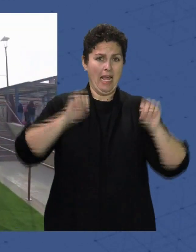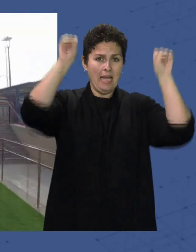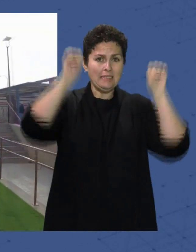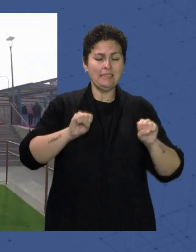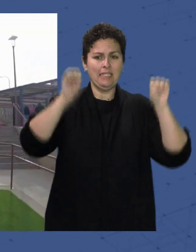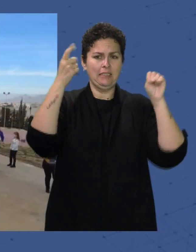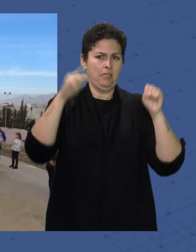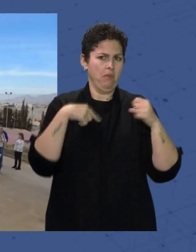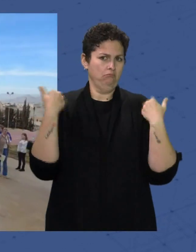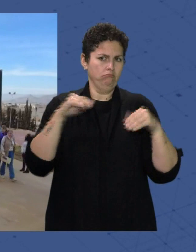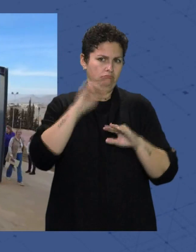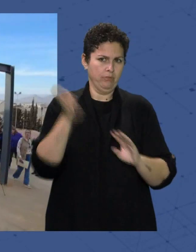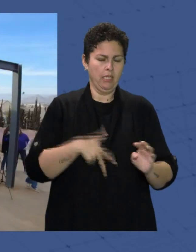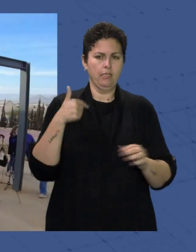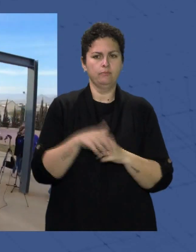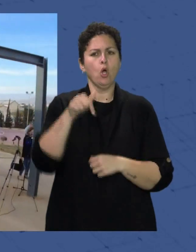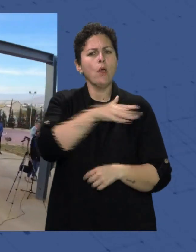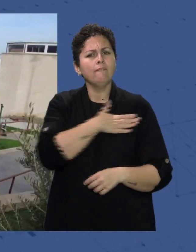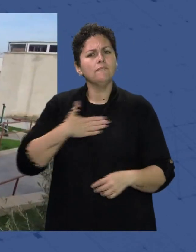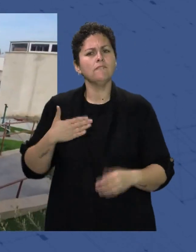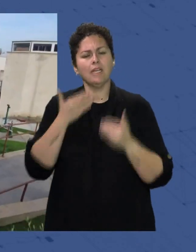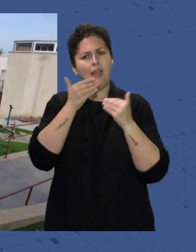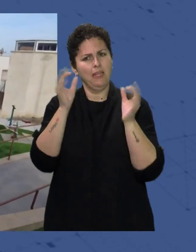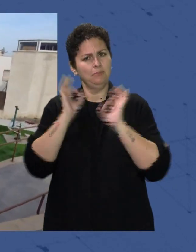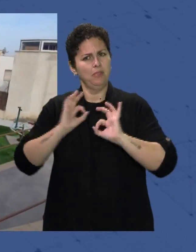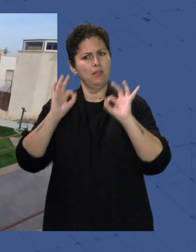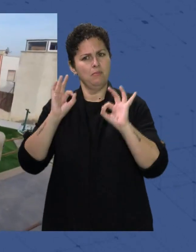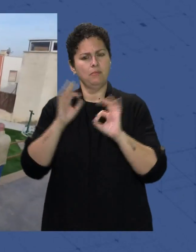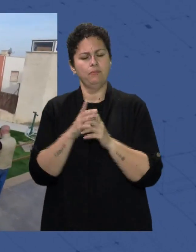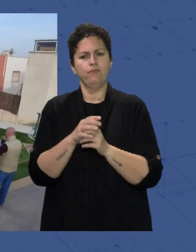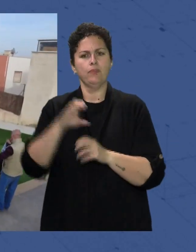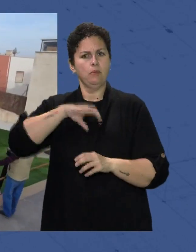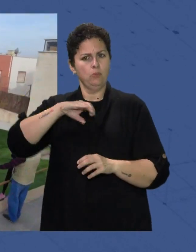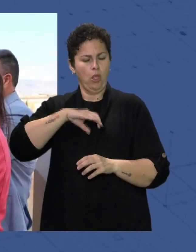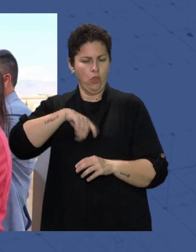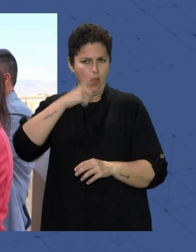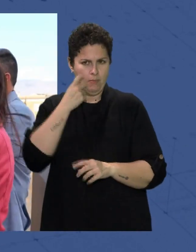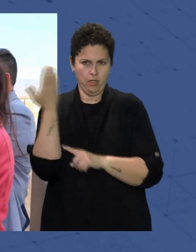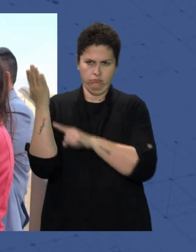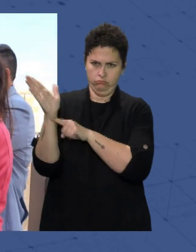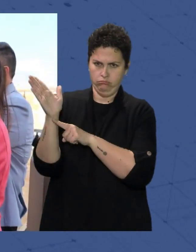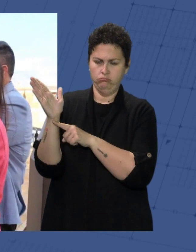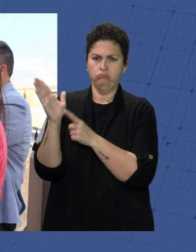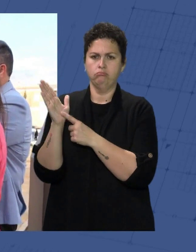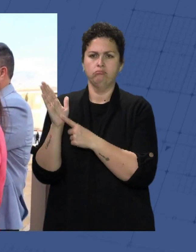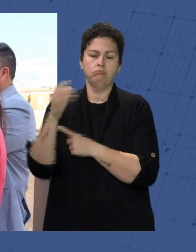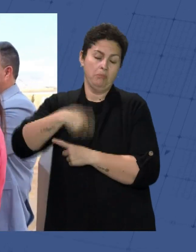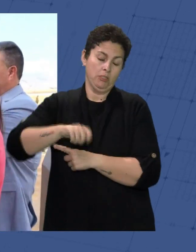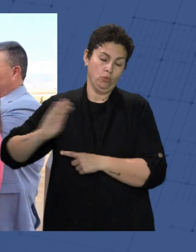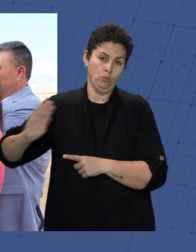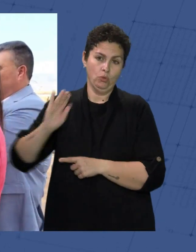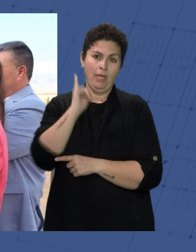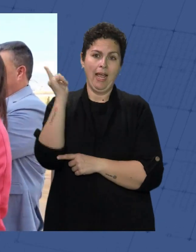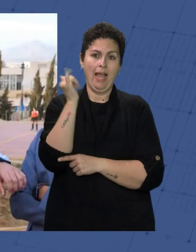biosaludables Hoy quiero agradecer Especialmente A la Diputación de Almería Aquí representada En principio Por su presidente Javier